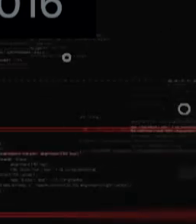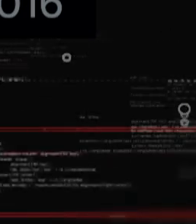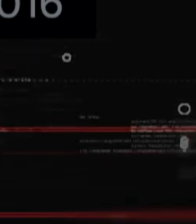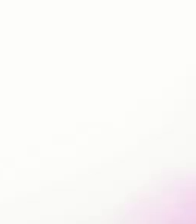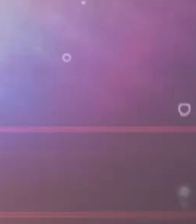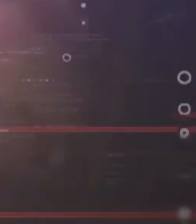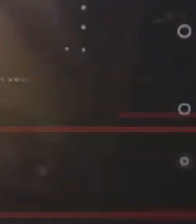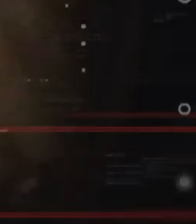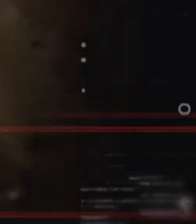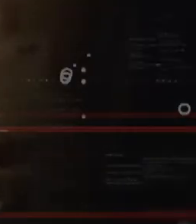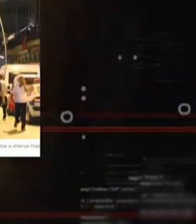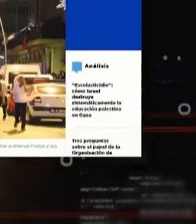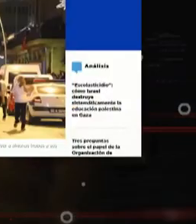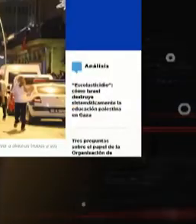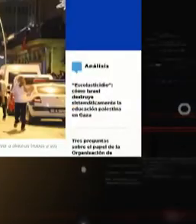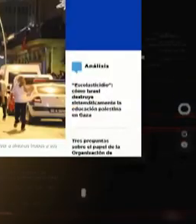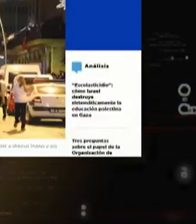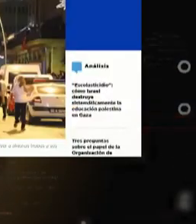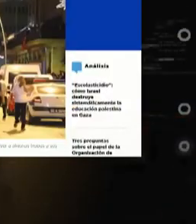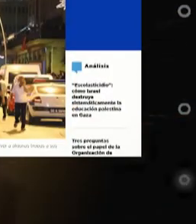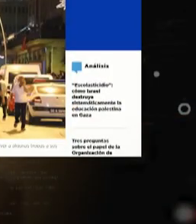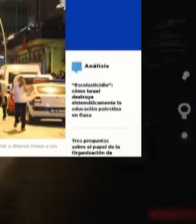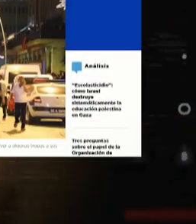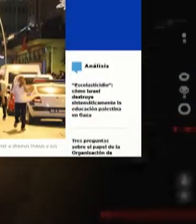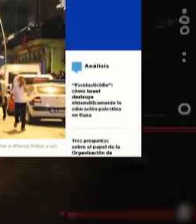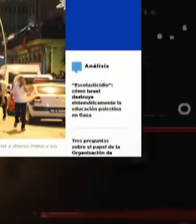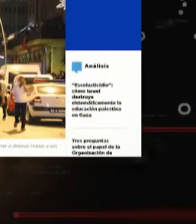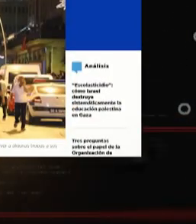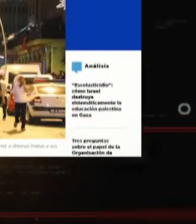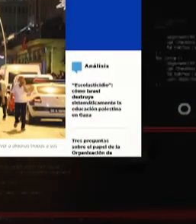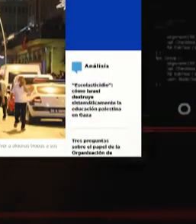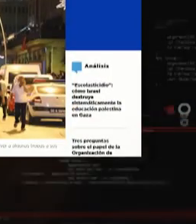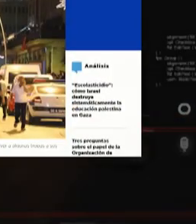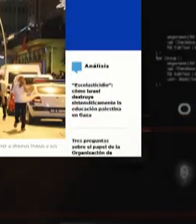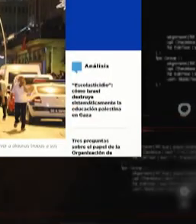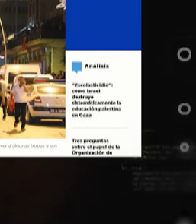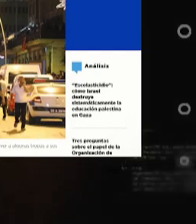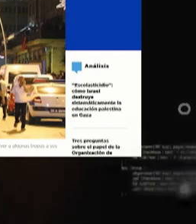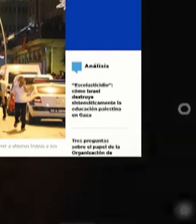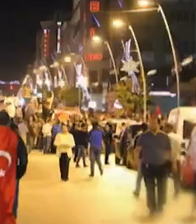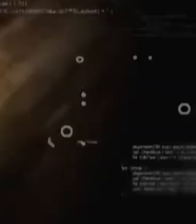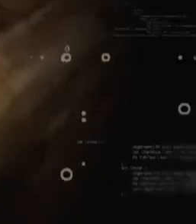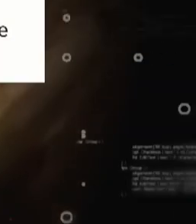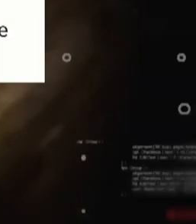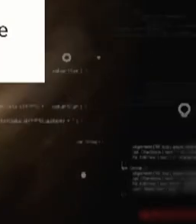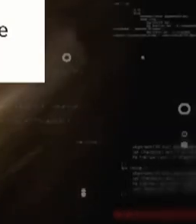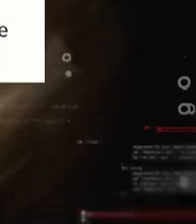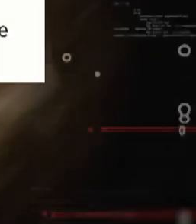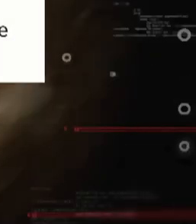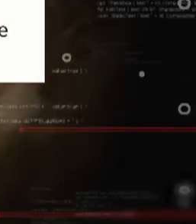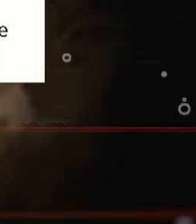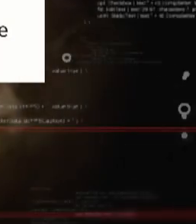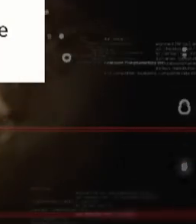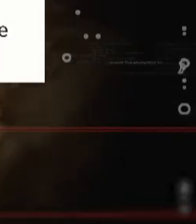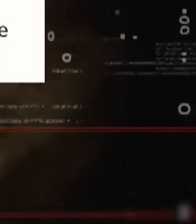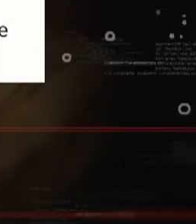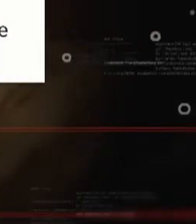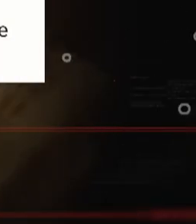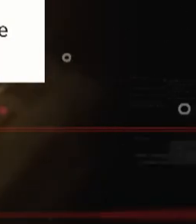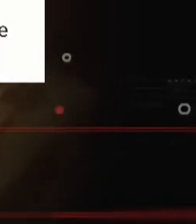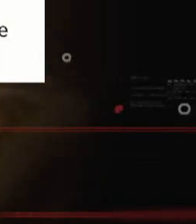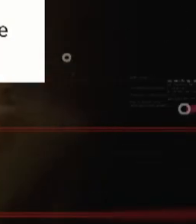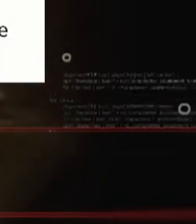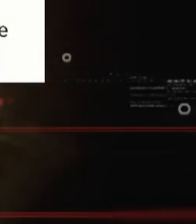intento de golpe de estado por parte de una de las facciones de las Fuerzas Armadas de Turquía que pretendían derrocar al presidente